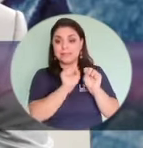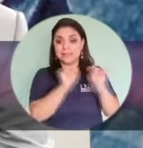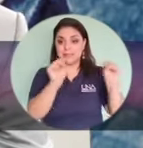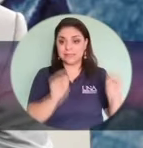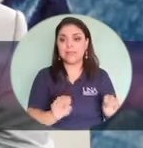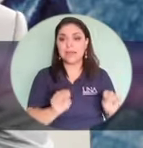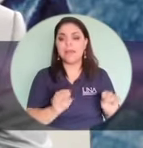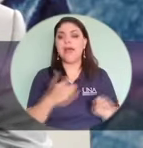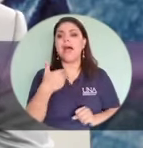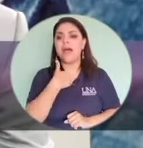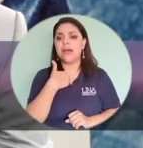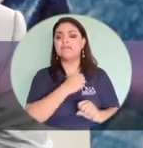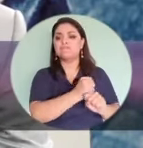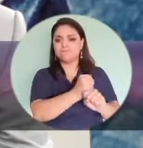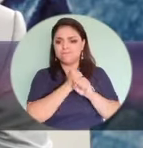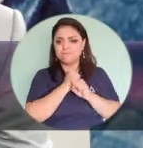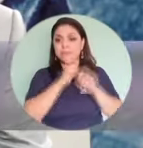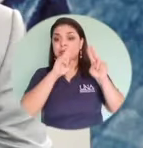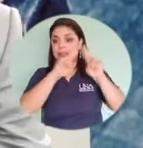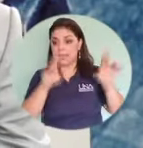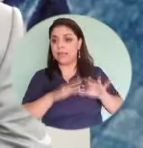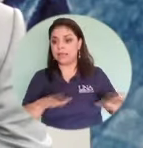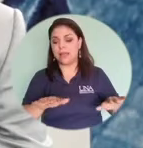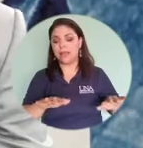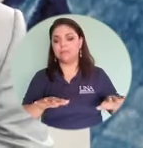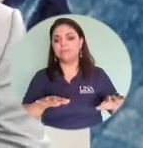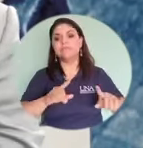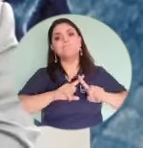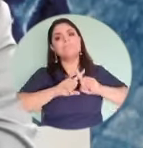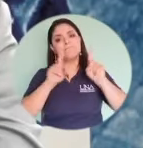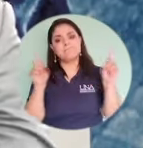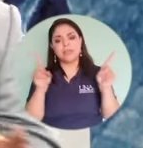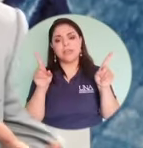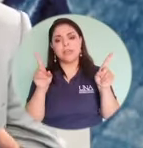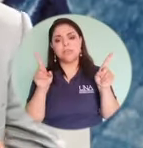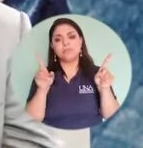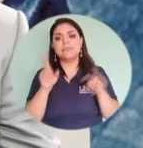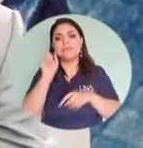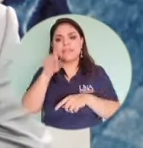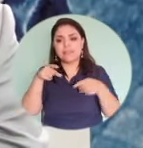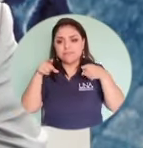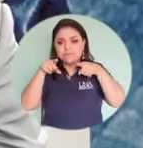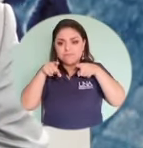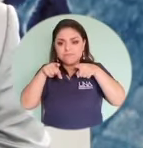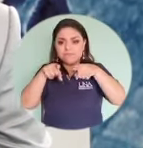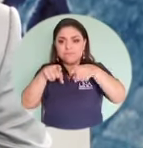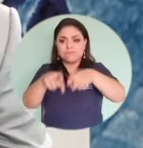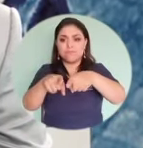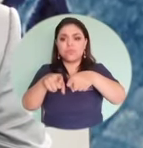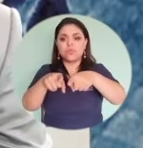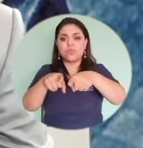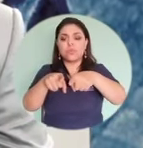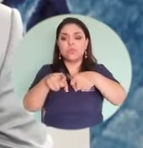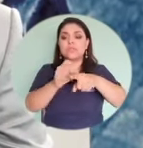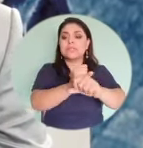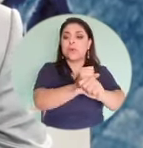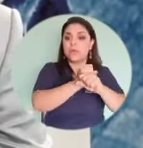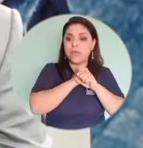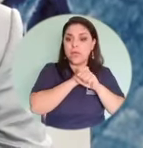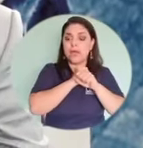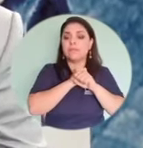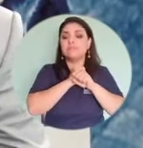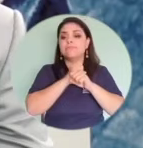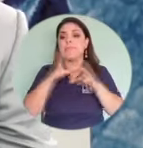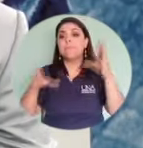hacia el ámbito digital 100%, pero que también de forma paralela puedan invertir